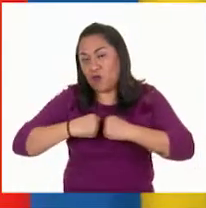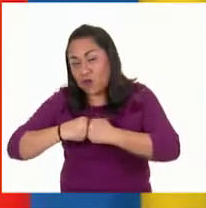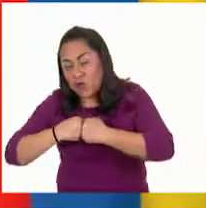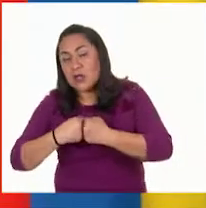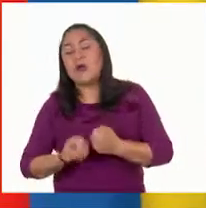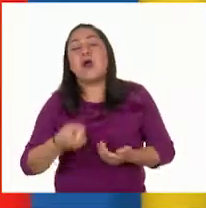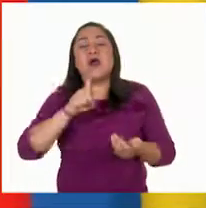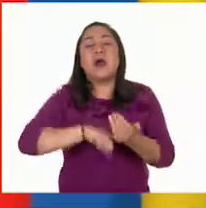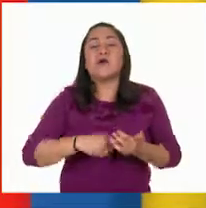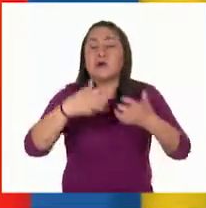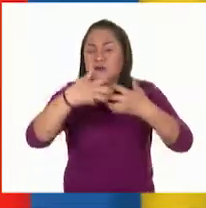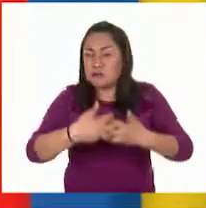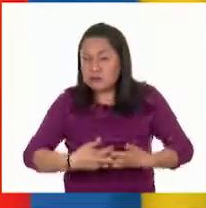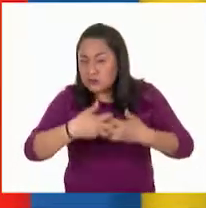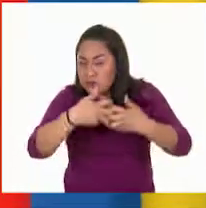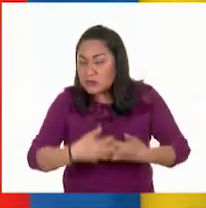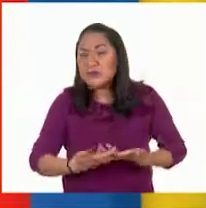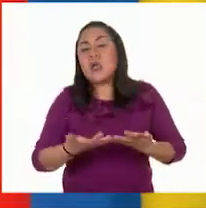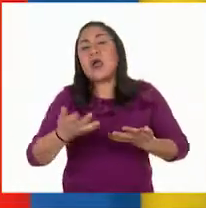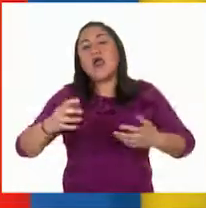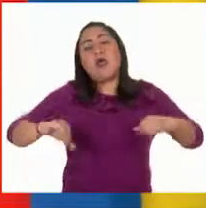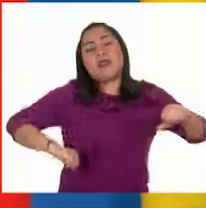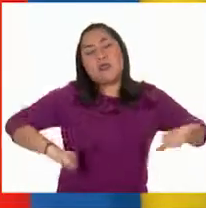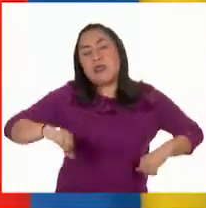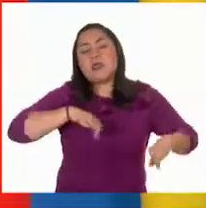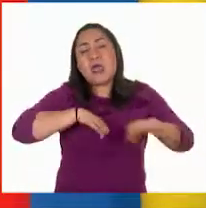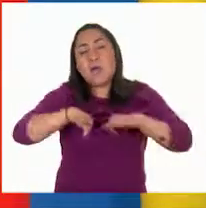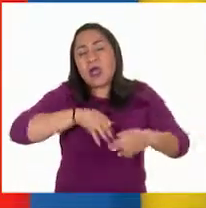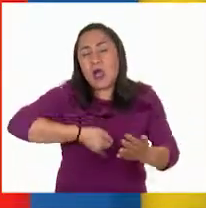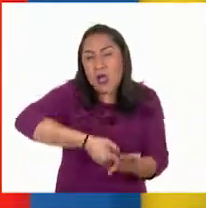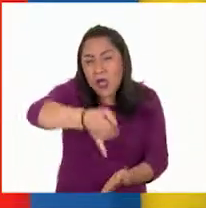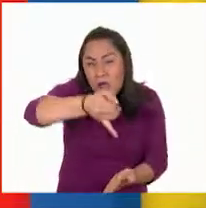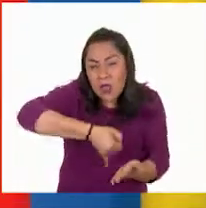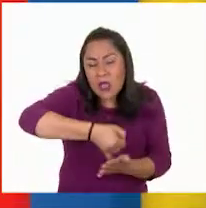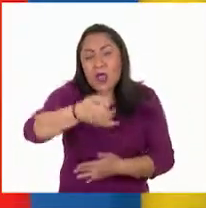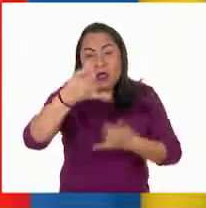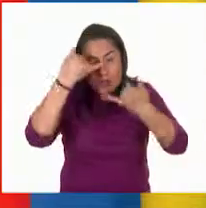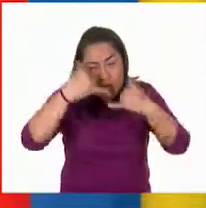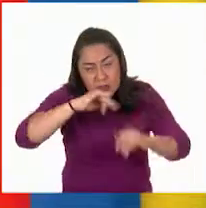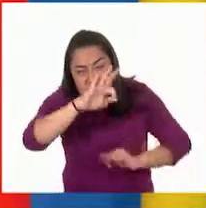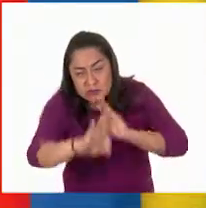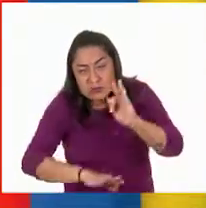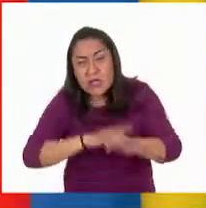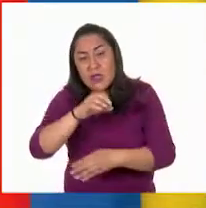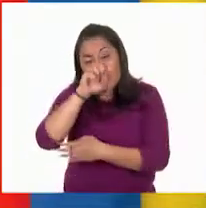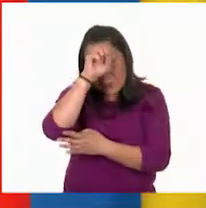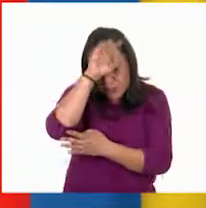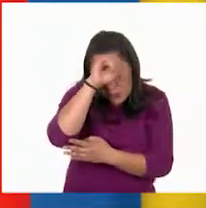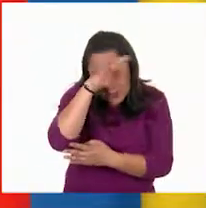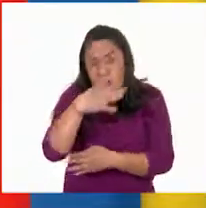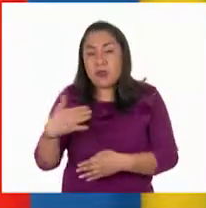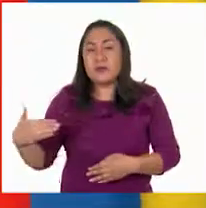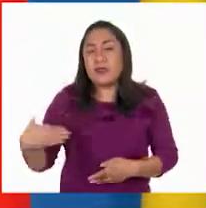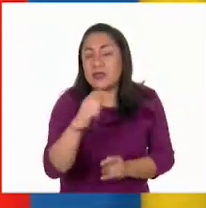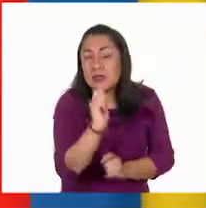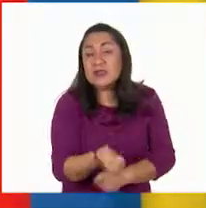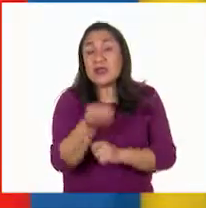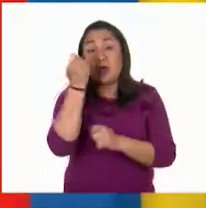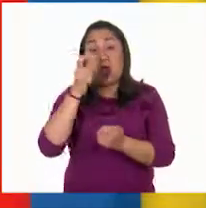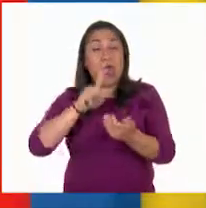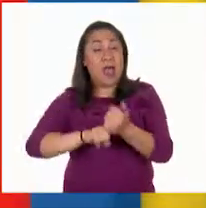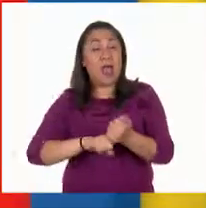industrias, la localización de actividades agrícolas, ganaderas, pesqueras, forestales o mineras, que por su volumen